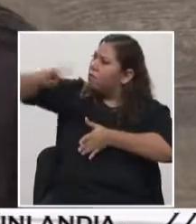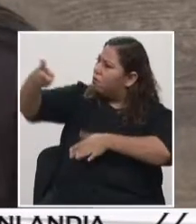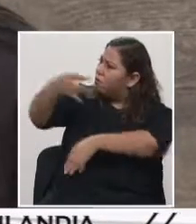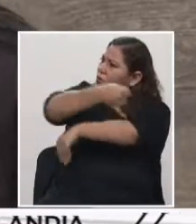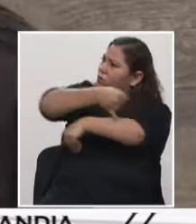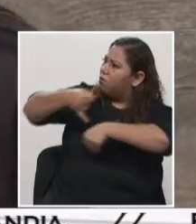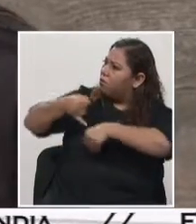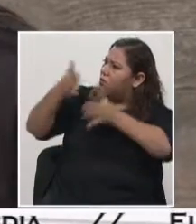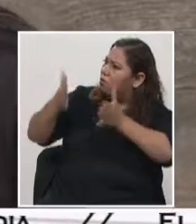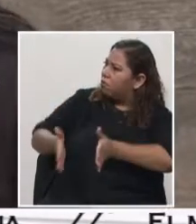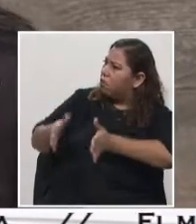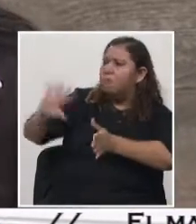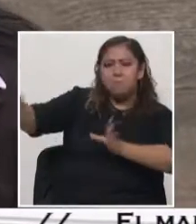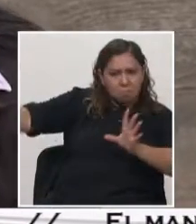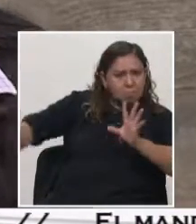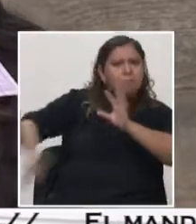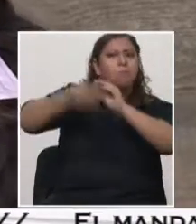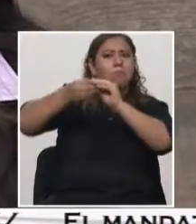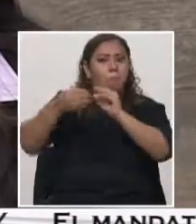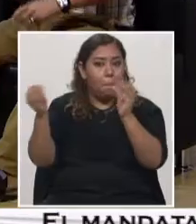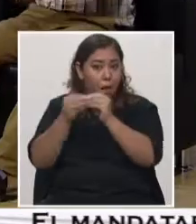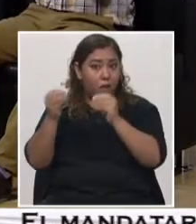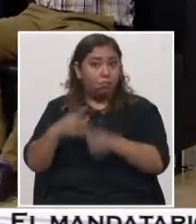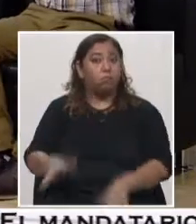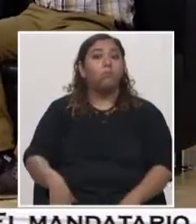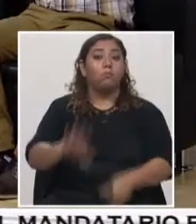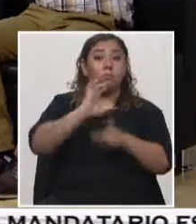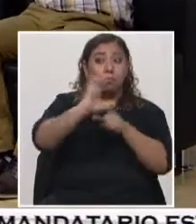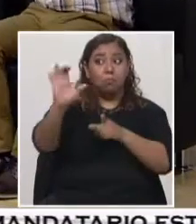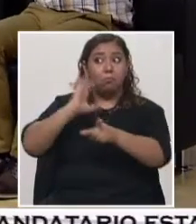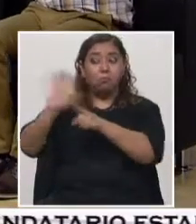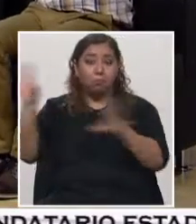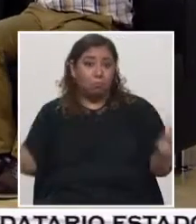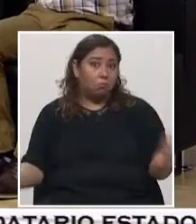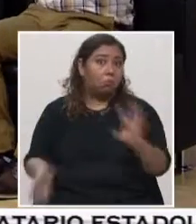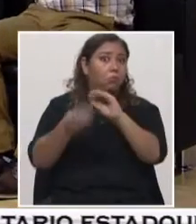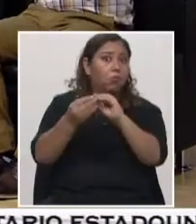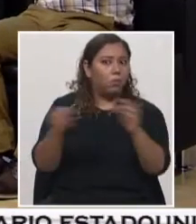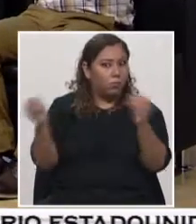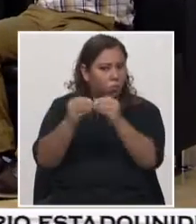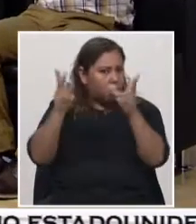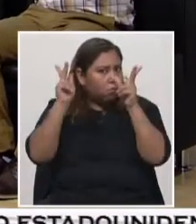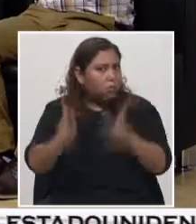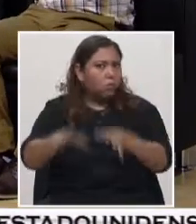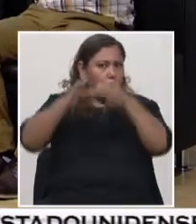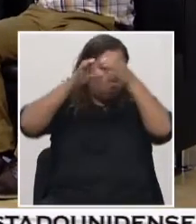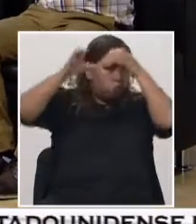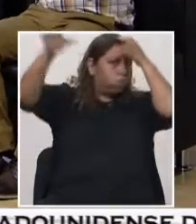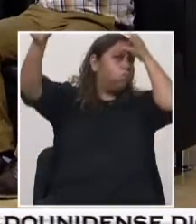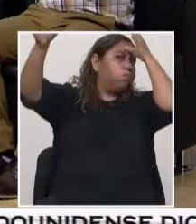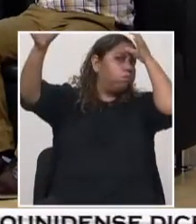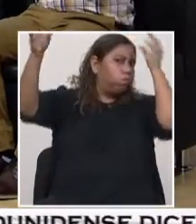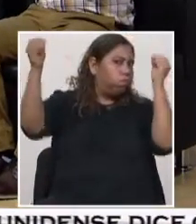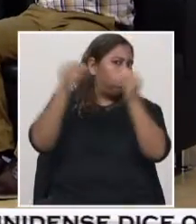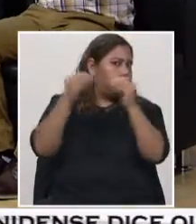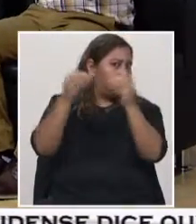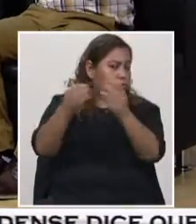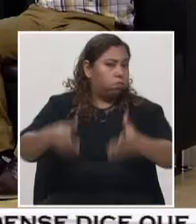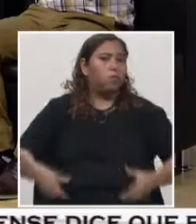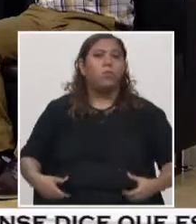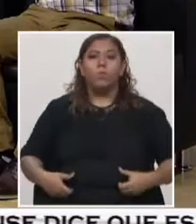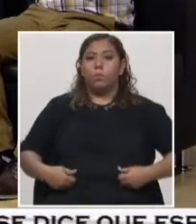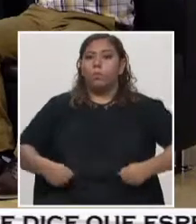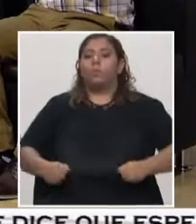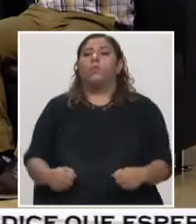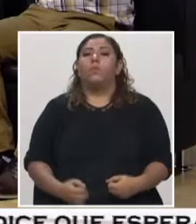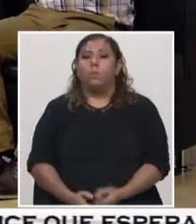formación dentro. Significa que es una carrera que tiene mucha apertura y se necesita mucho conocimiento por los diferentes sectores, no específicamente